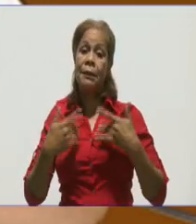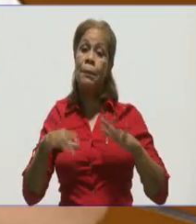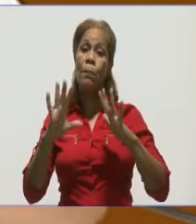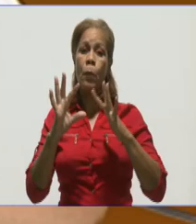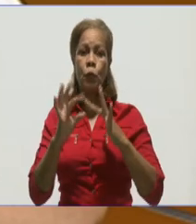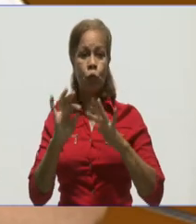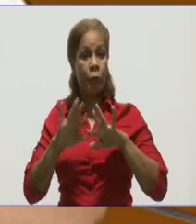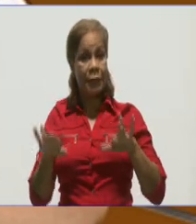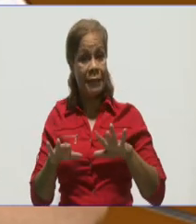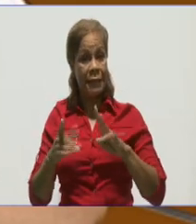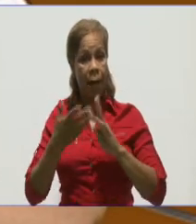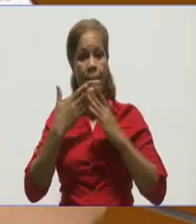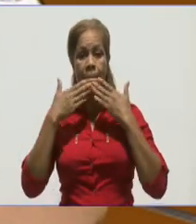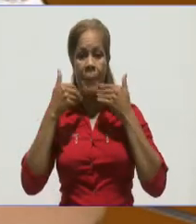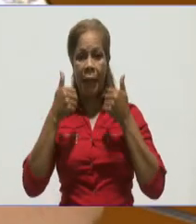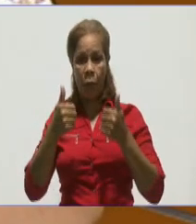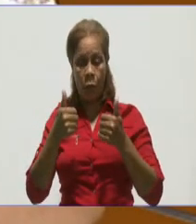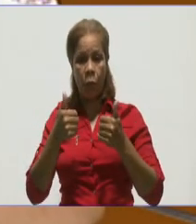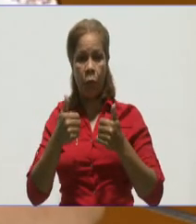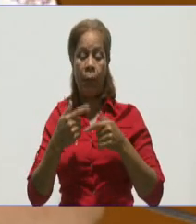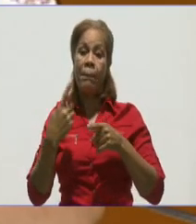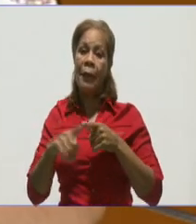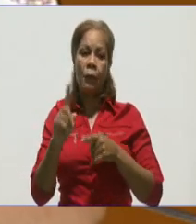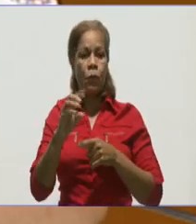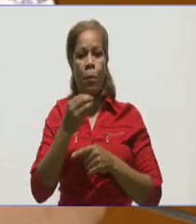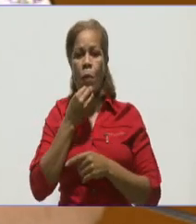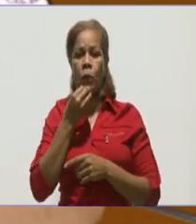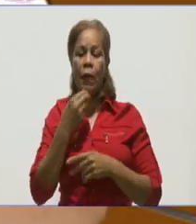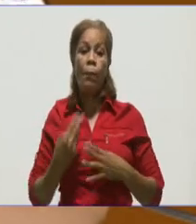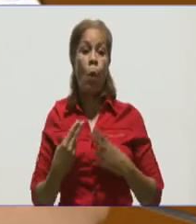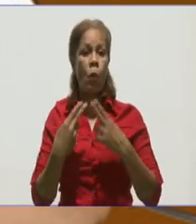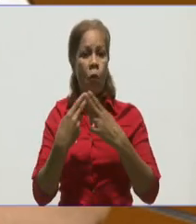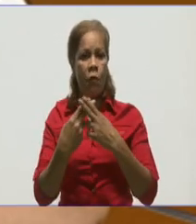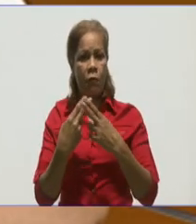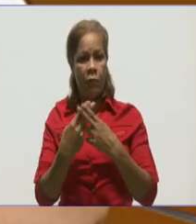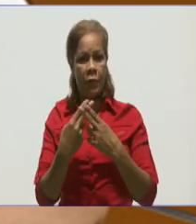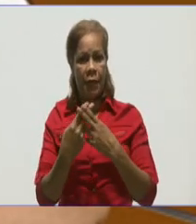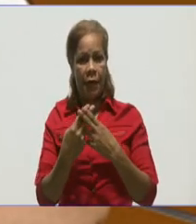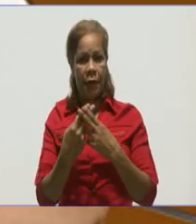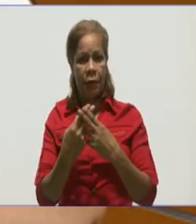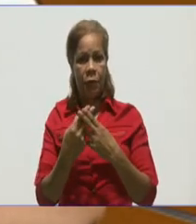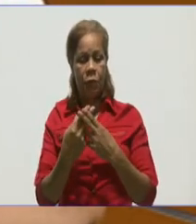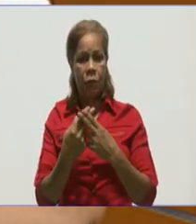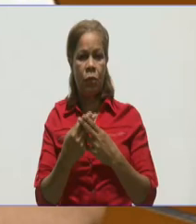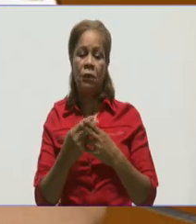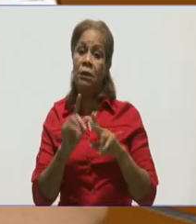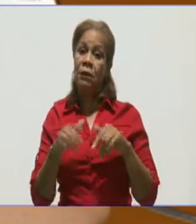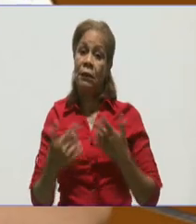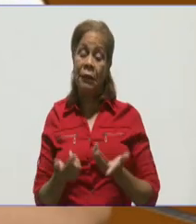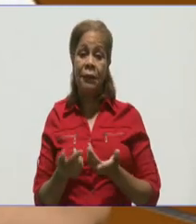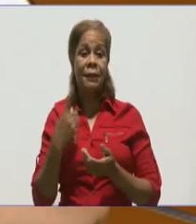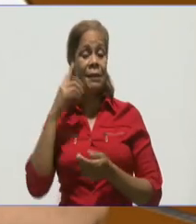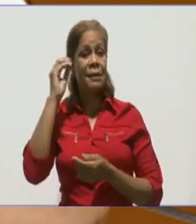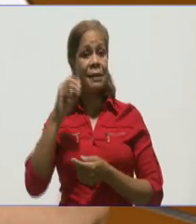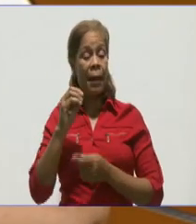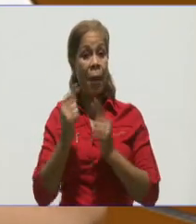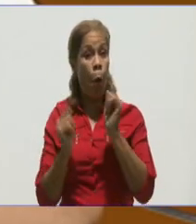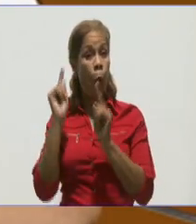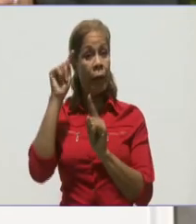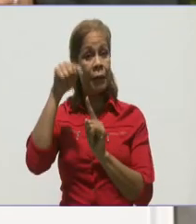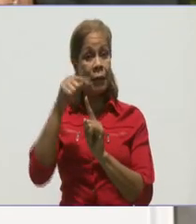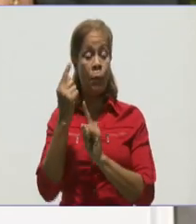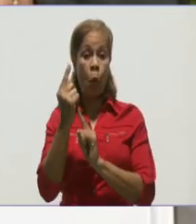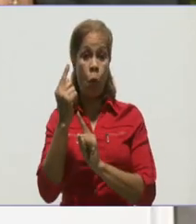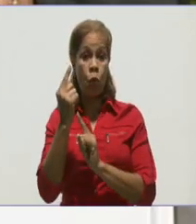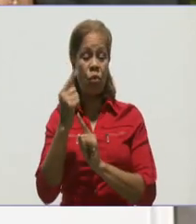están recuperando, pero bueno, no podemos confiarnos. No podemos... El enemigo número uno ahora de esta transmisión se